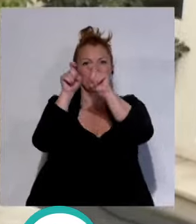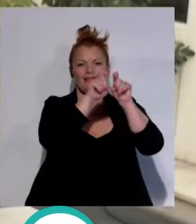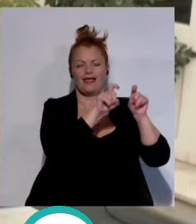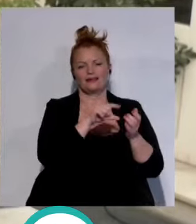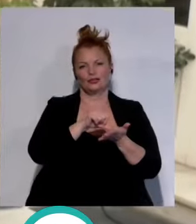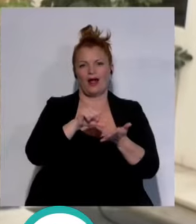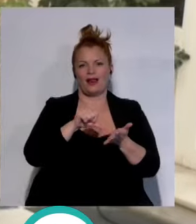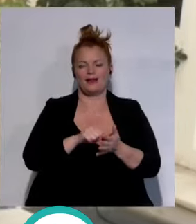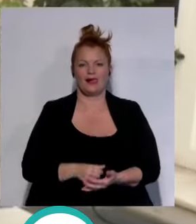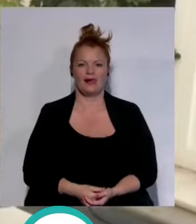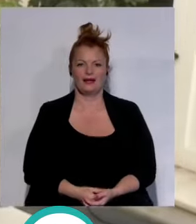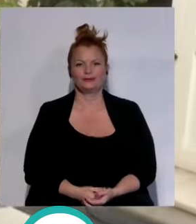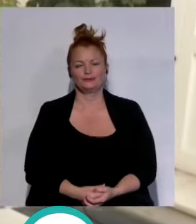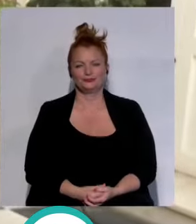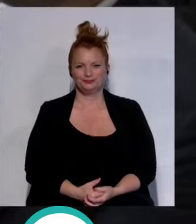locales.